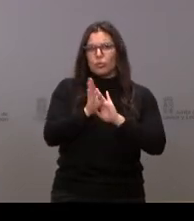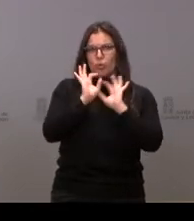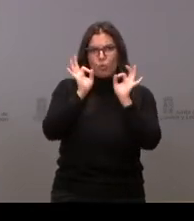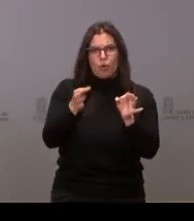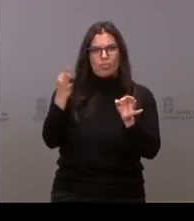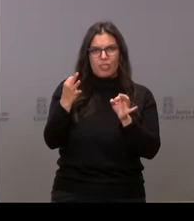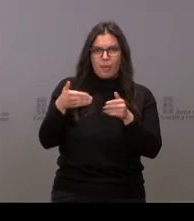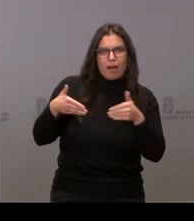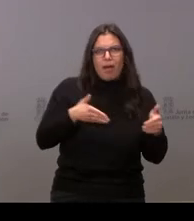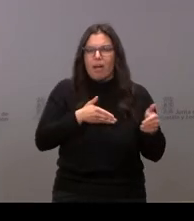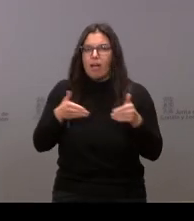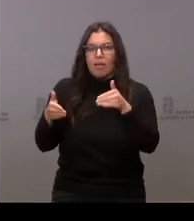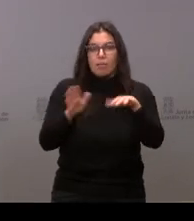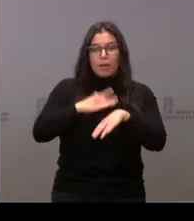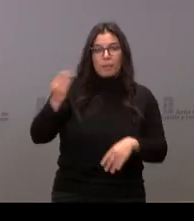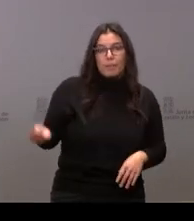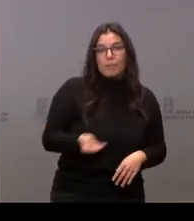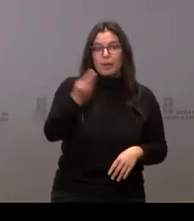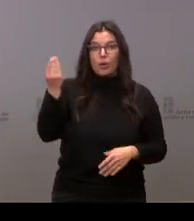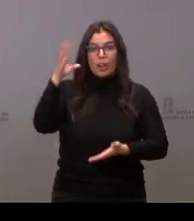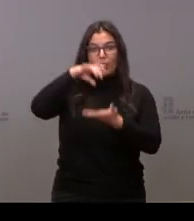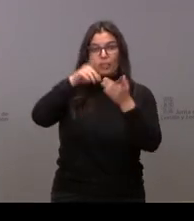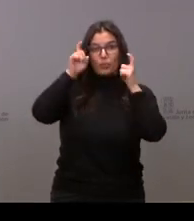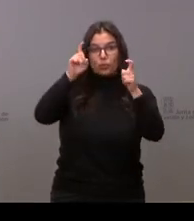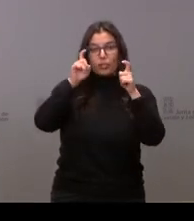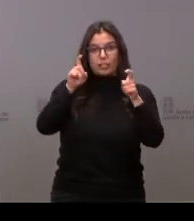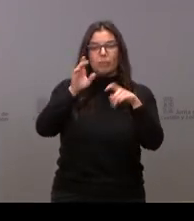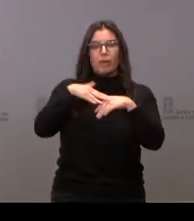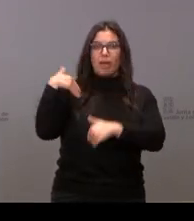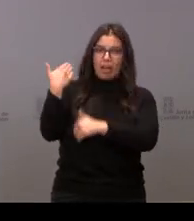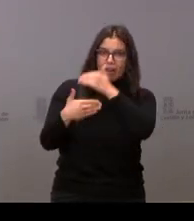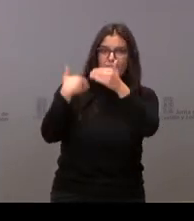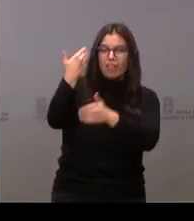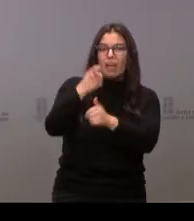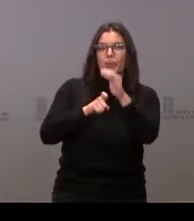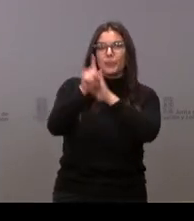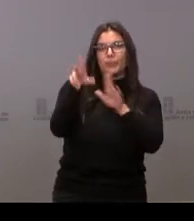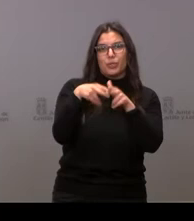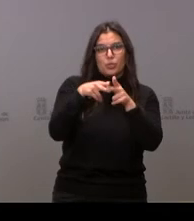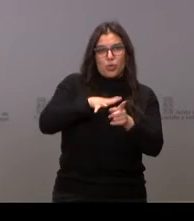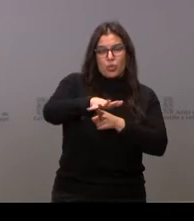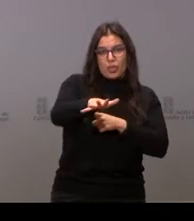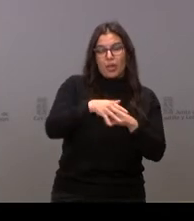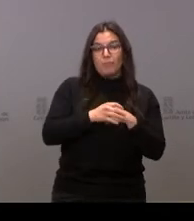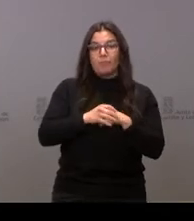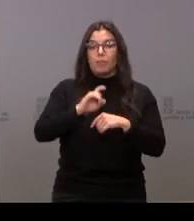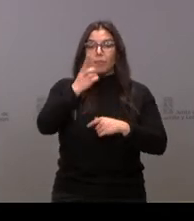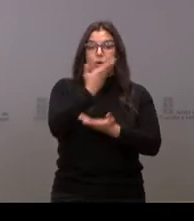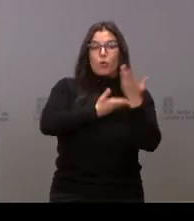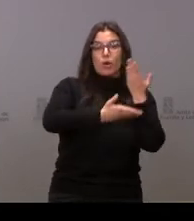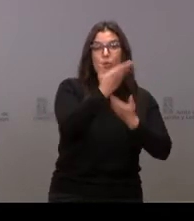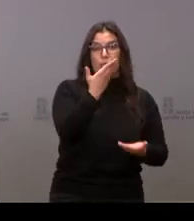para mejorar las instalaciones educativas, para avanzar y para progresar en la sociedad. Por un lado, la colaboración entre las